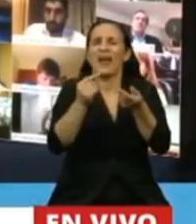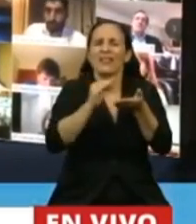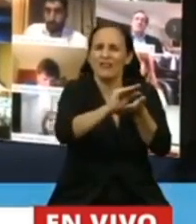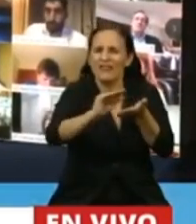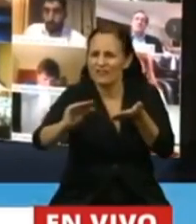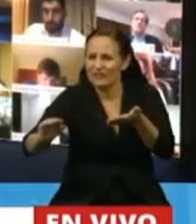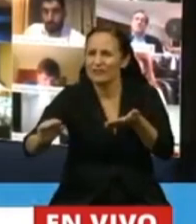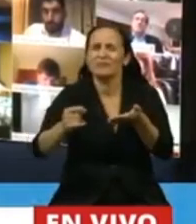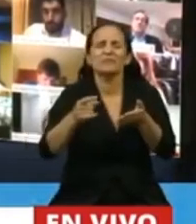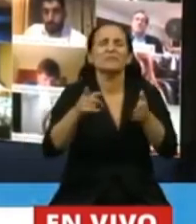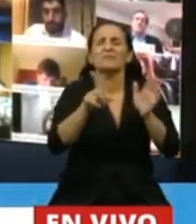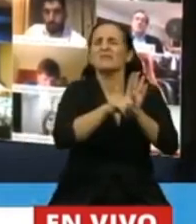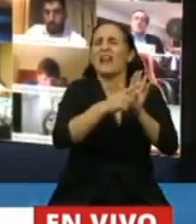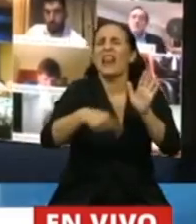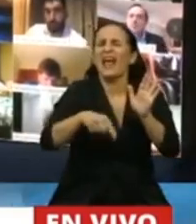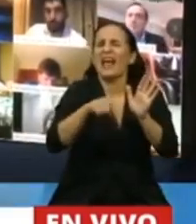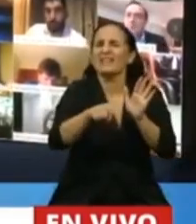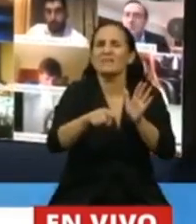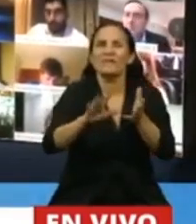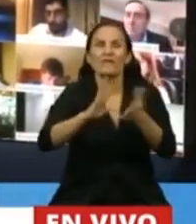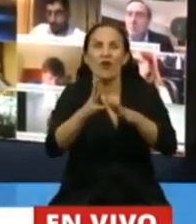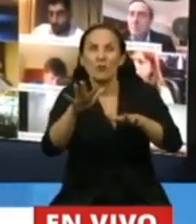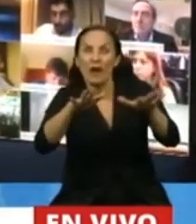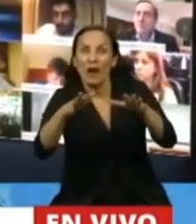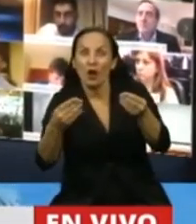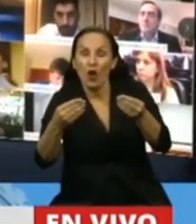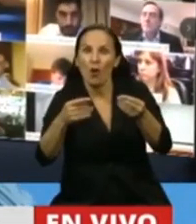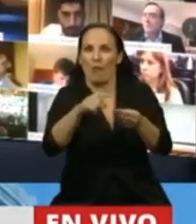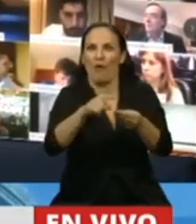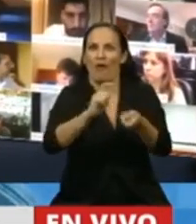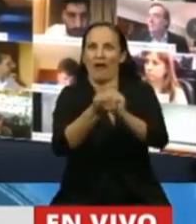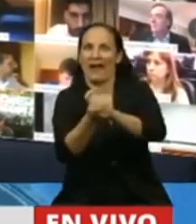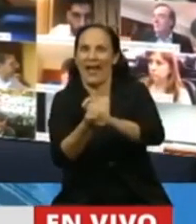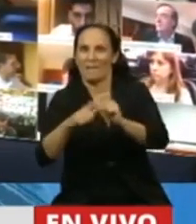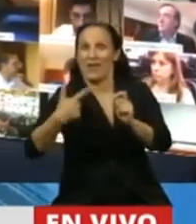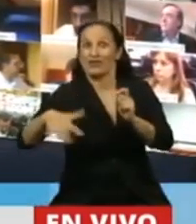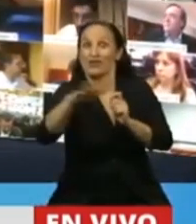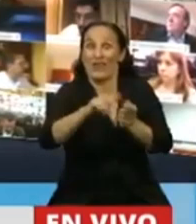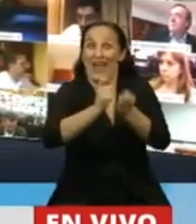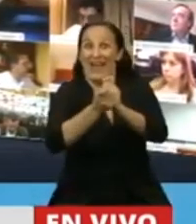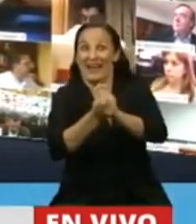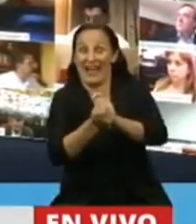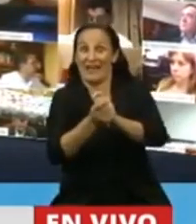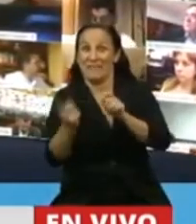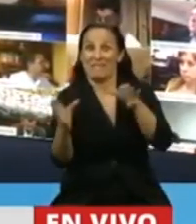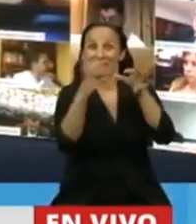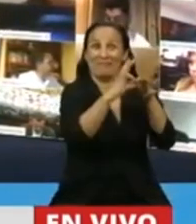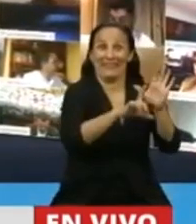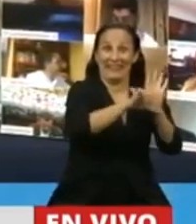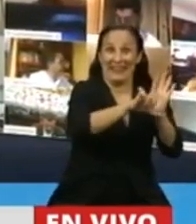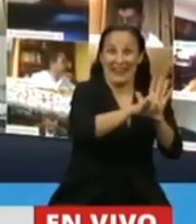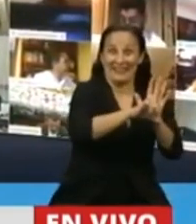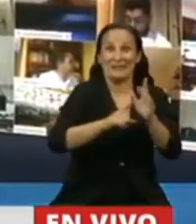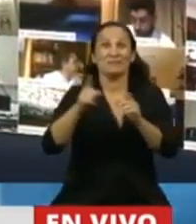y cambian las reglas del juego de la sociedad, la relación de las personas, de las